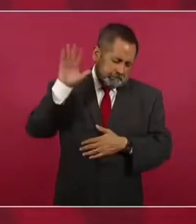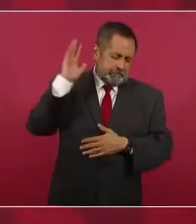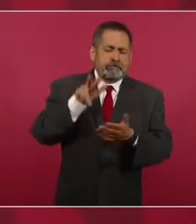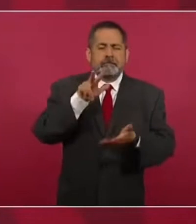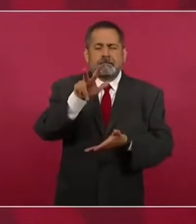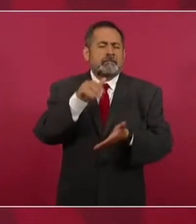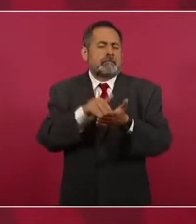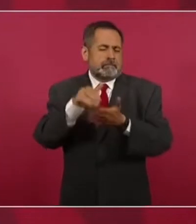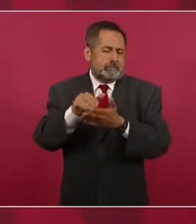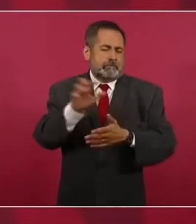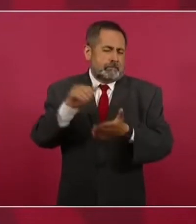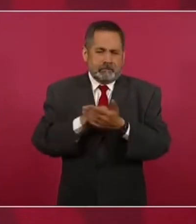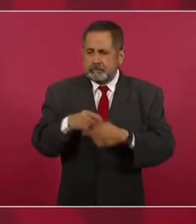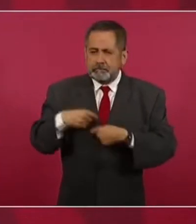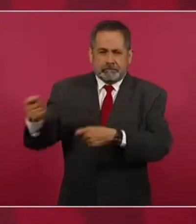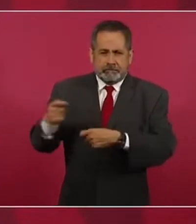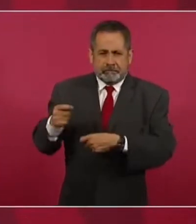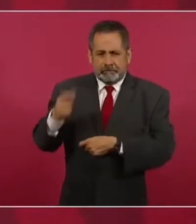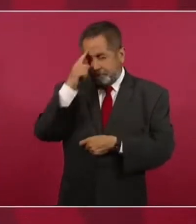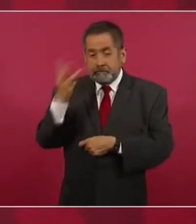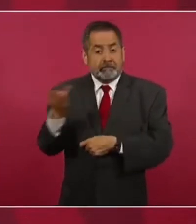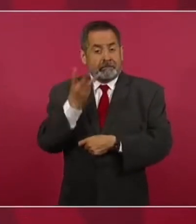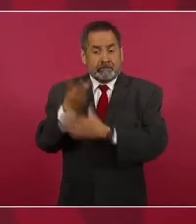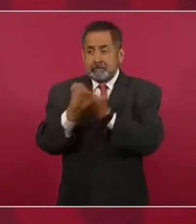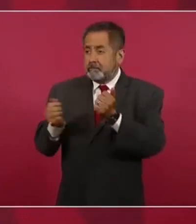a los tres países.